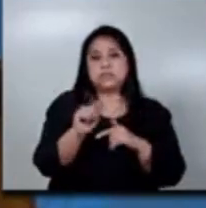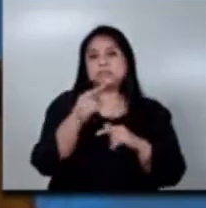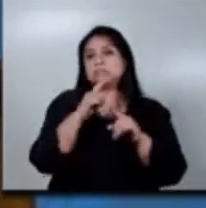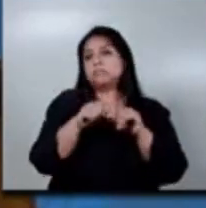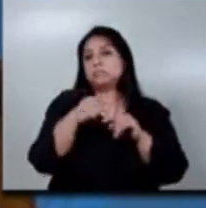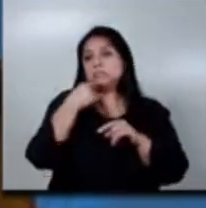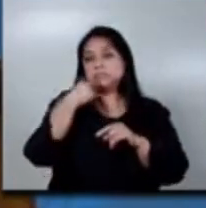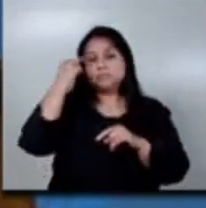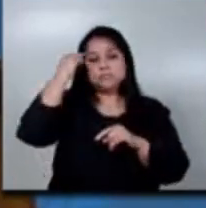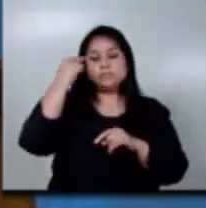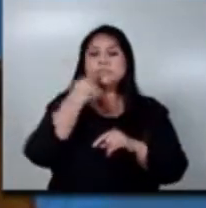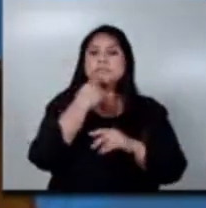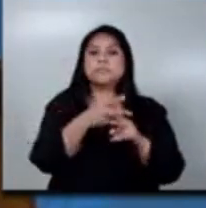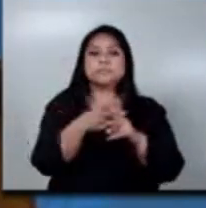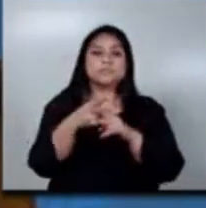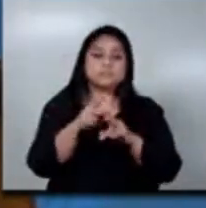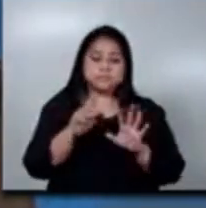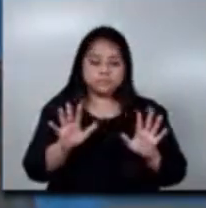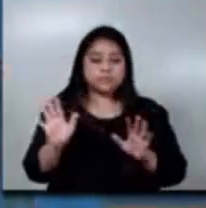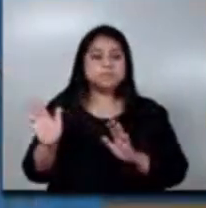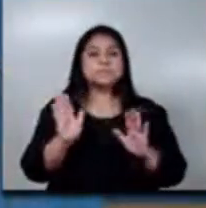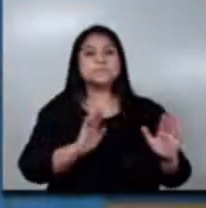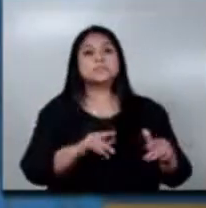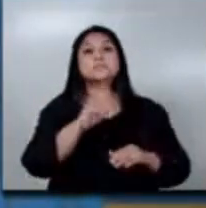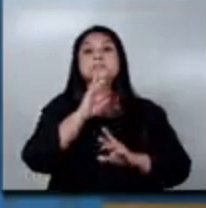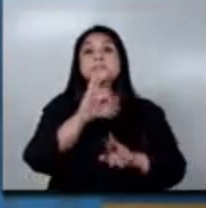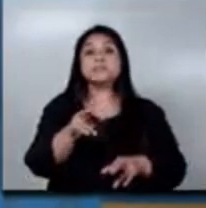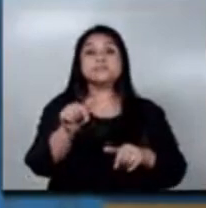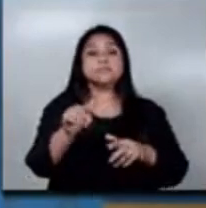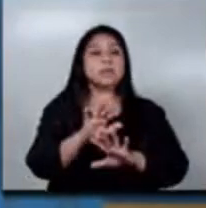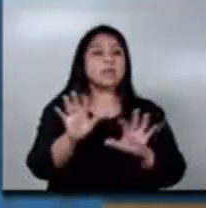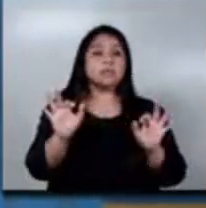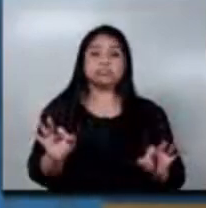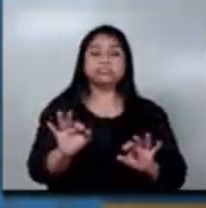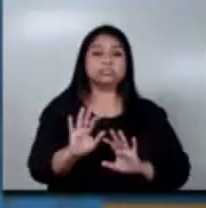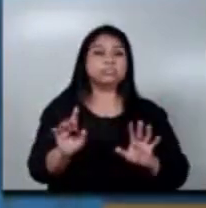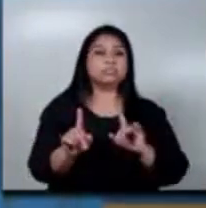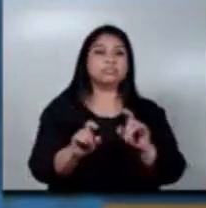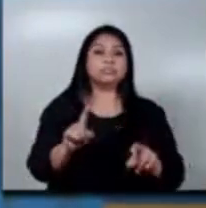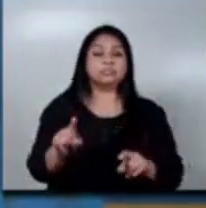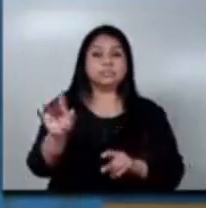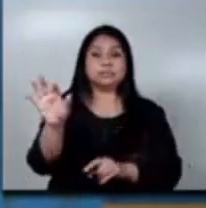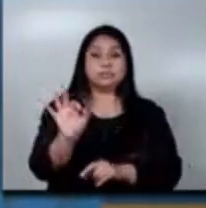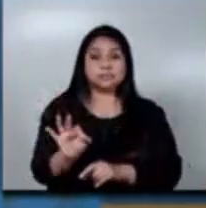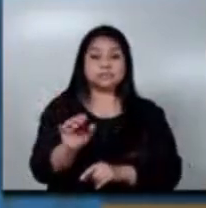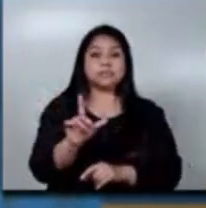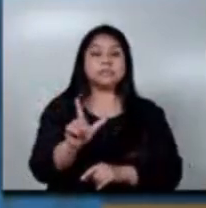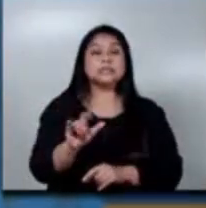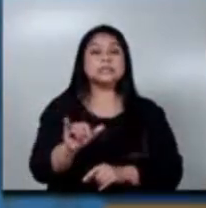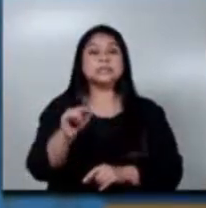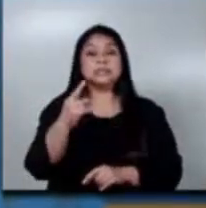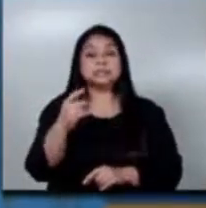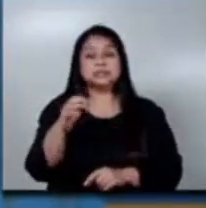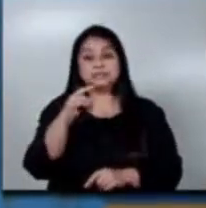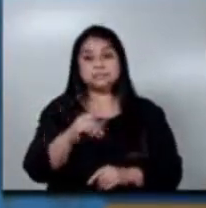Gracias, directora. Gracias por su respuesta, señora directora. Para cerrar ya esta ronda de preguntas, invitamos a Lisset Soto, de